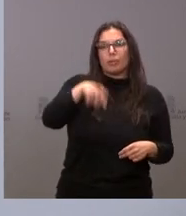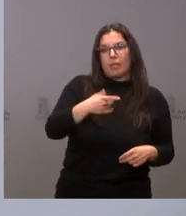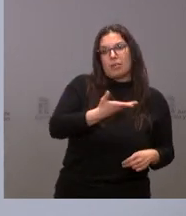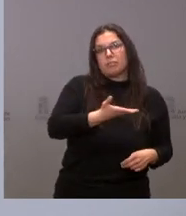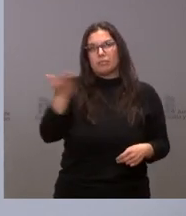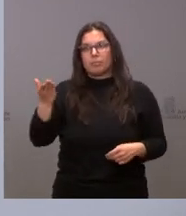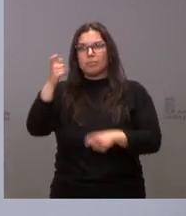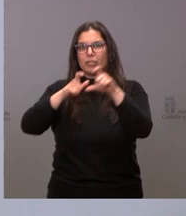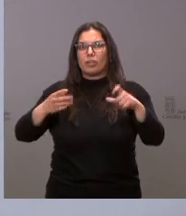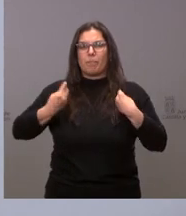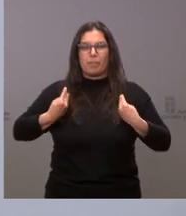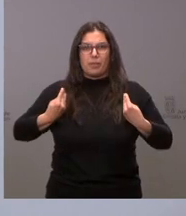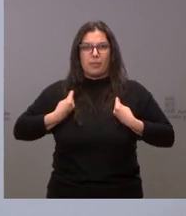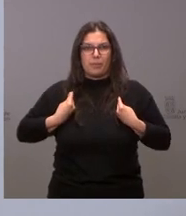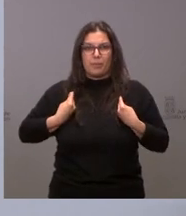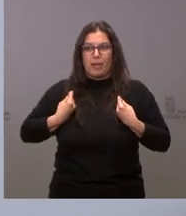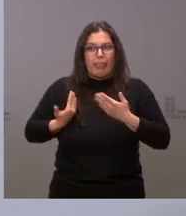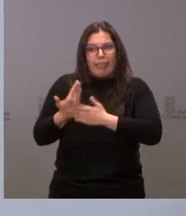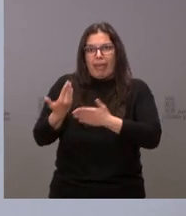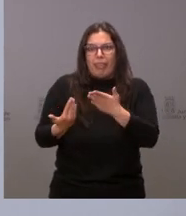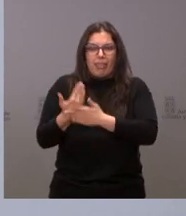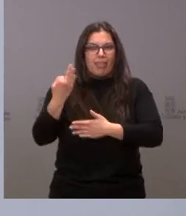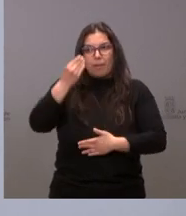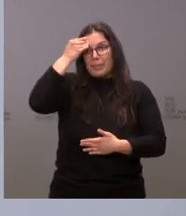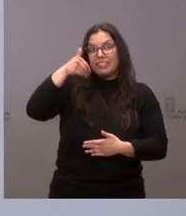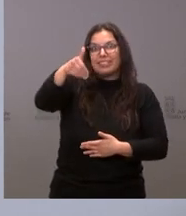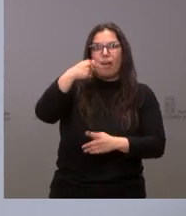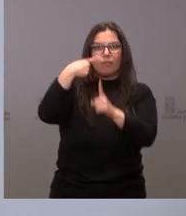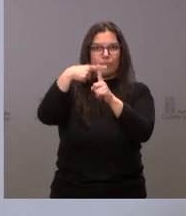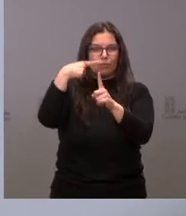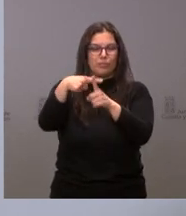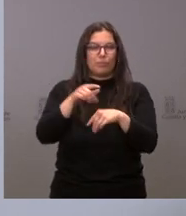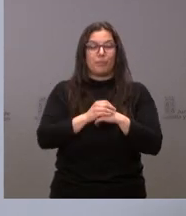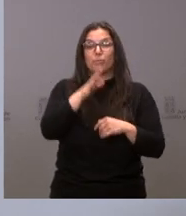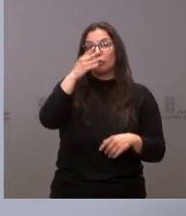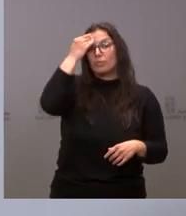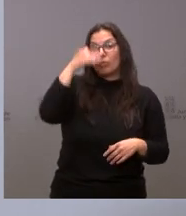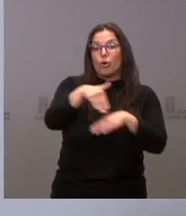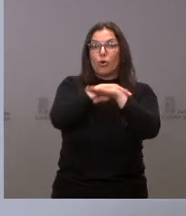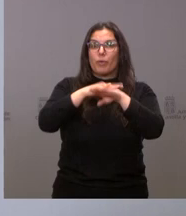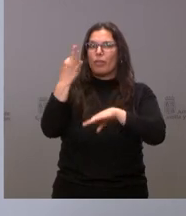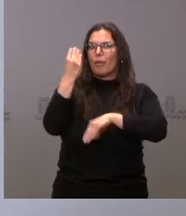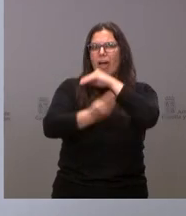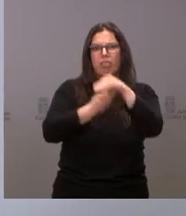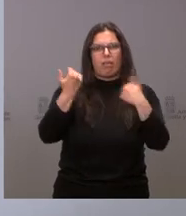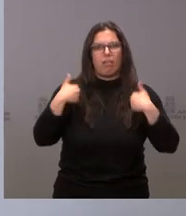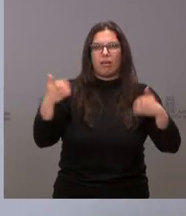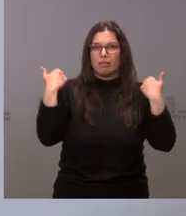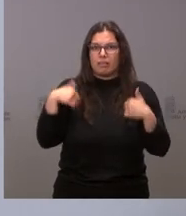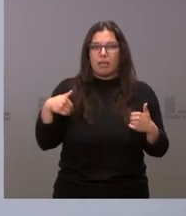viven en el ámbito cotidiano. Por eso entendemos que los gobiernos tienen que actuar y que